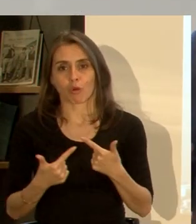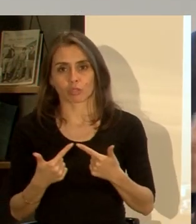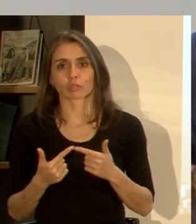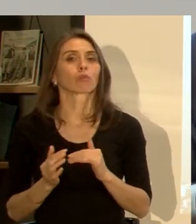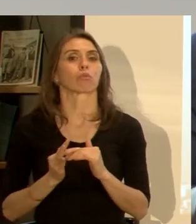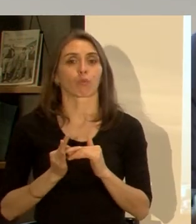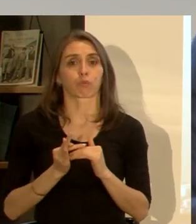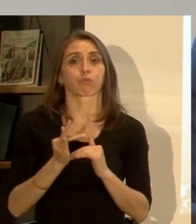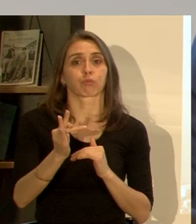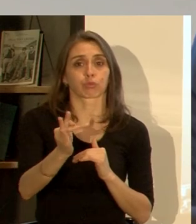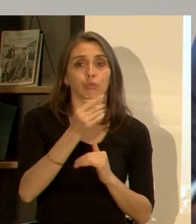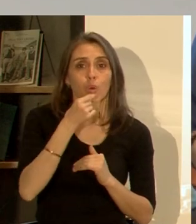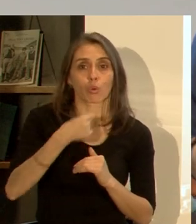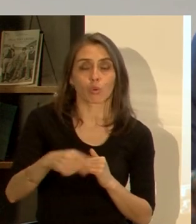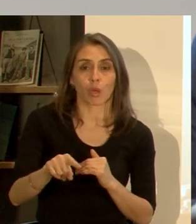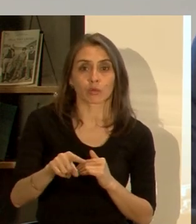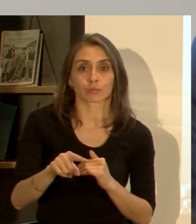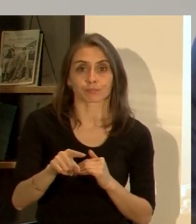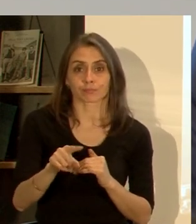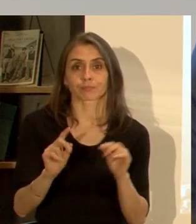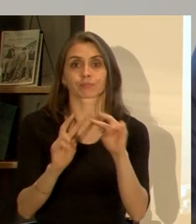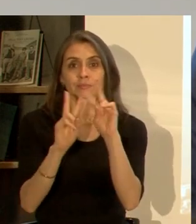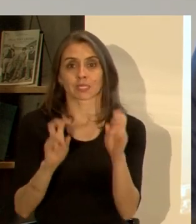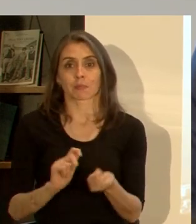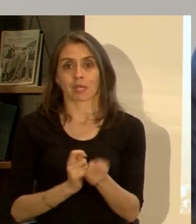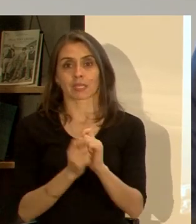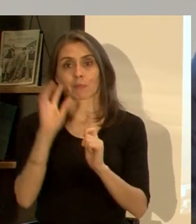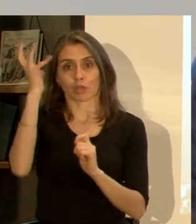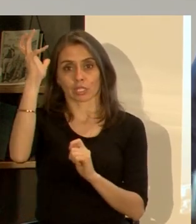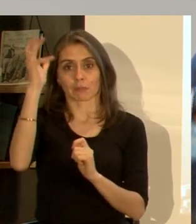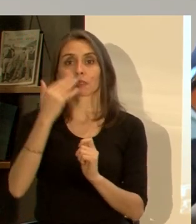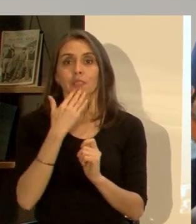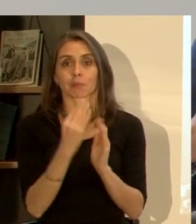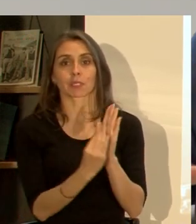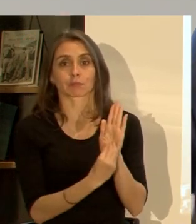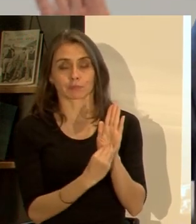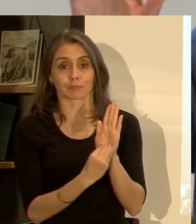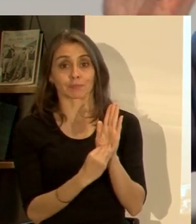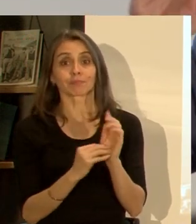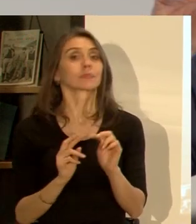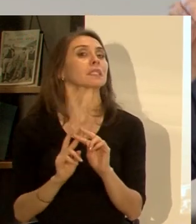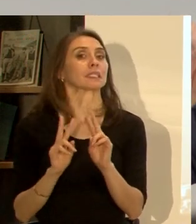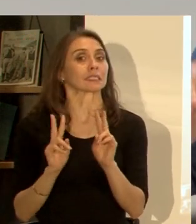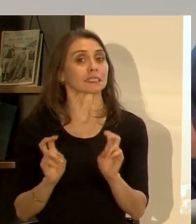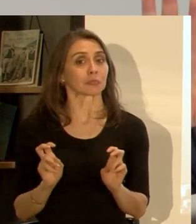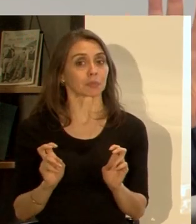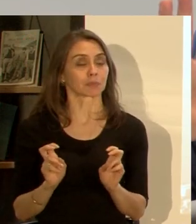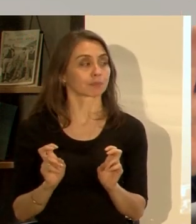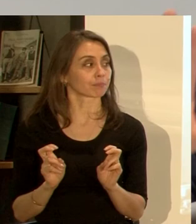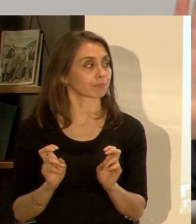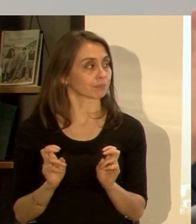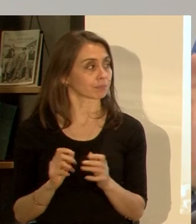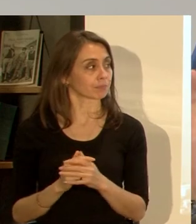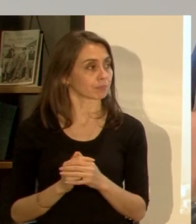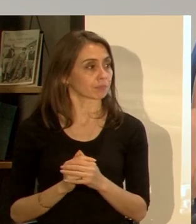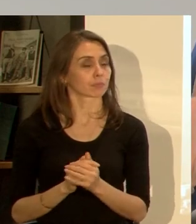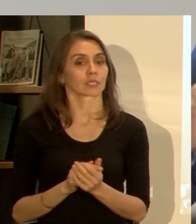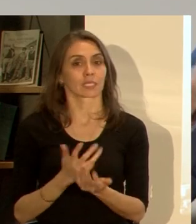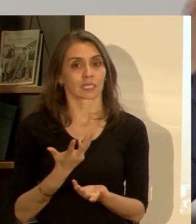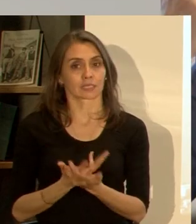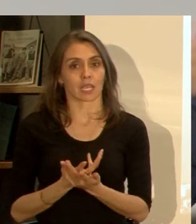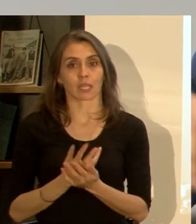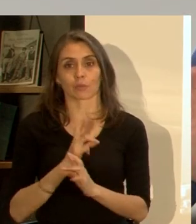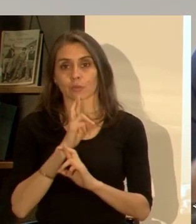futuro muy cercano si no ha pasado el tema de cambio climático también será asumido pero en la medida en que digamos haya una